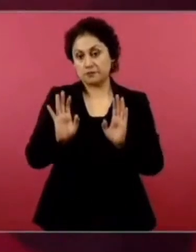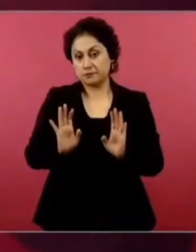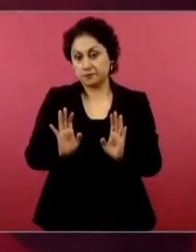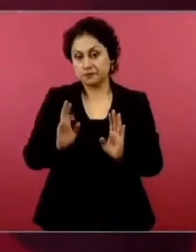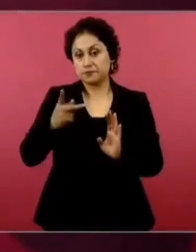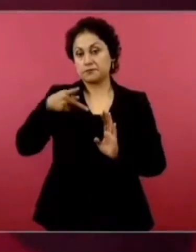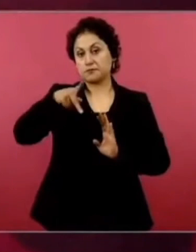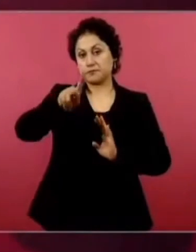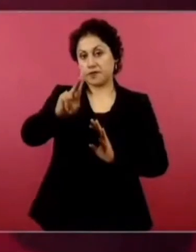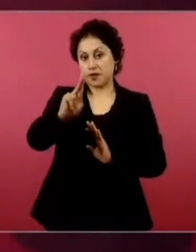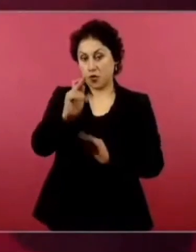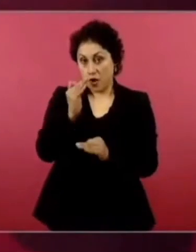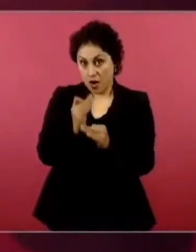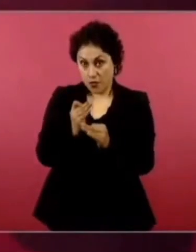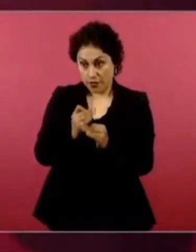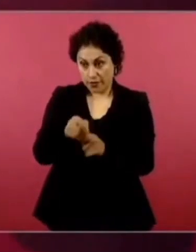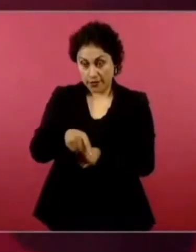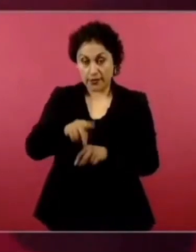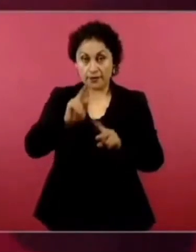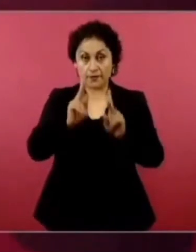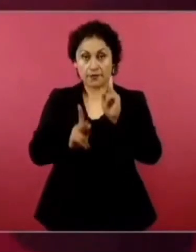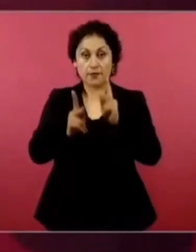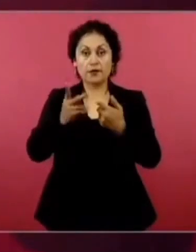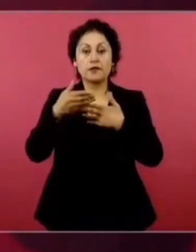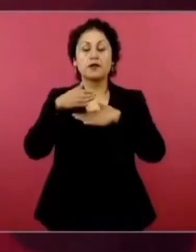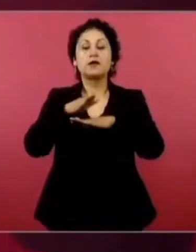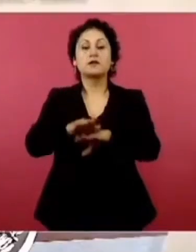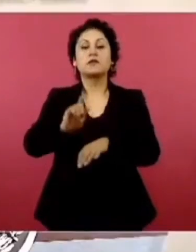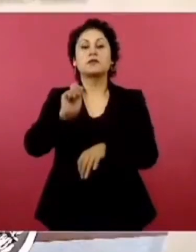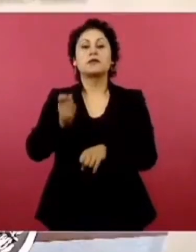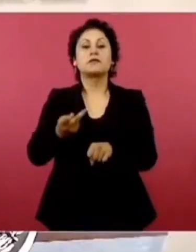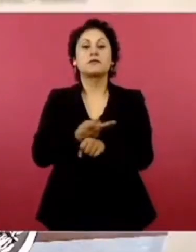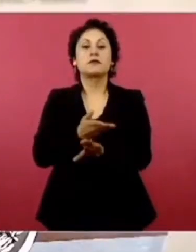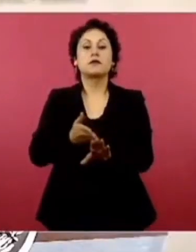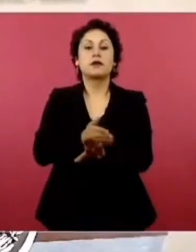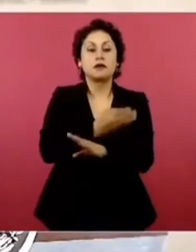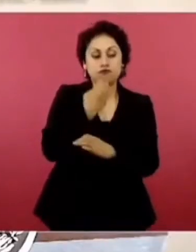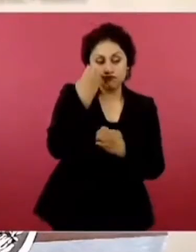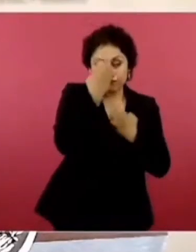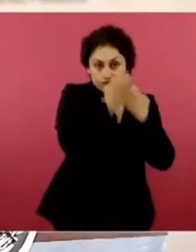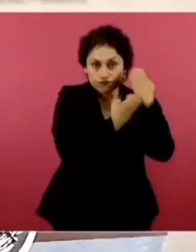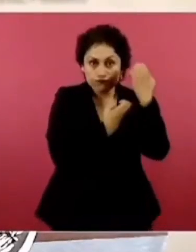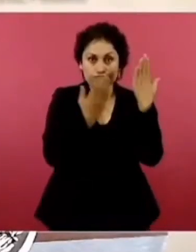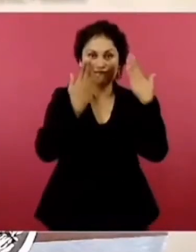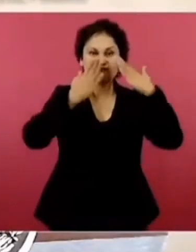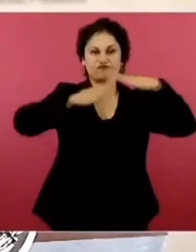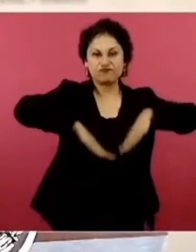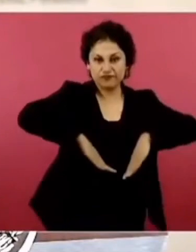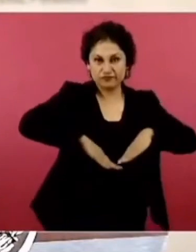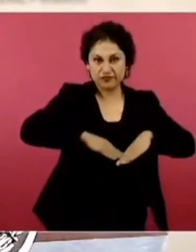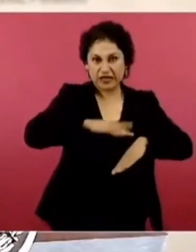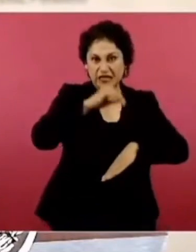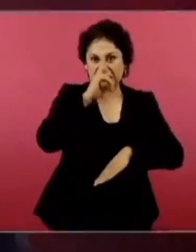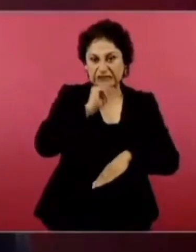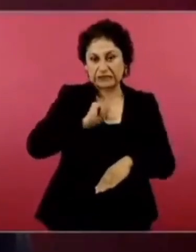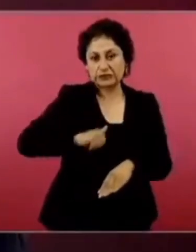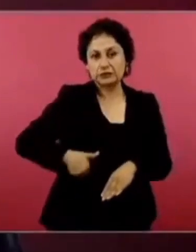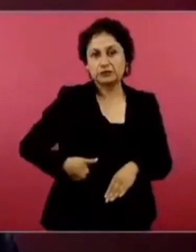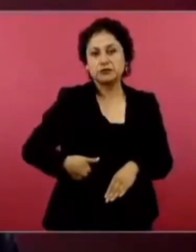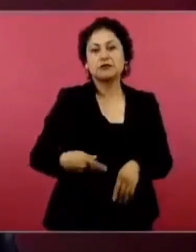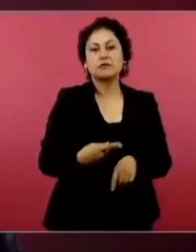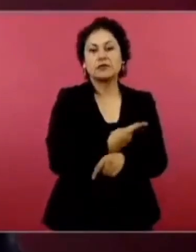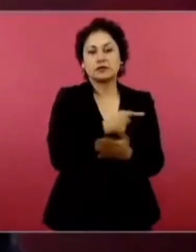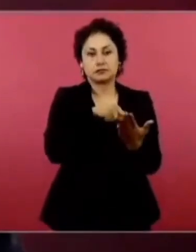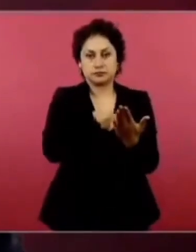nos estamos refiriendo a la médula del análisis de lo que sucedió. Quiero